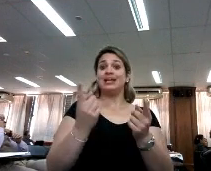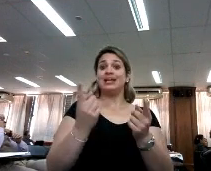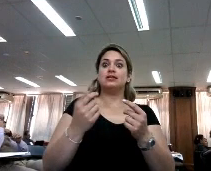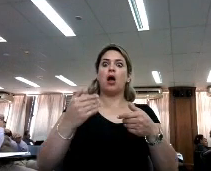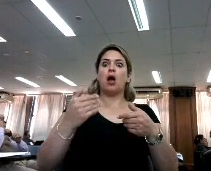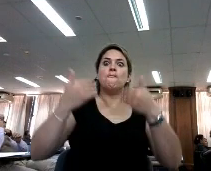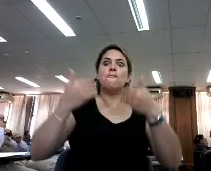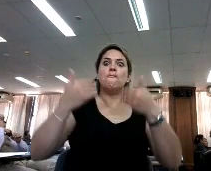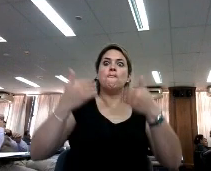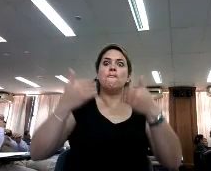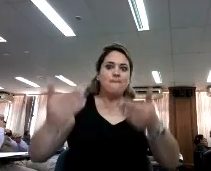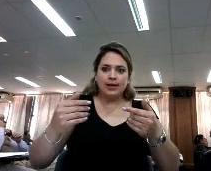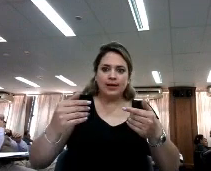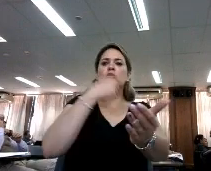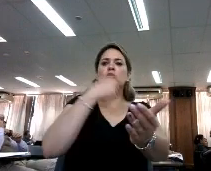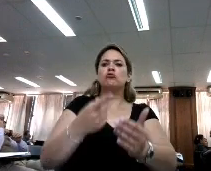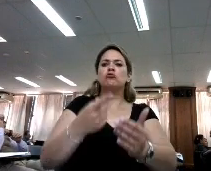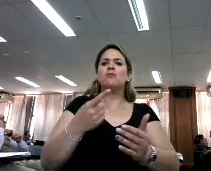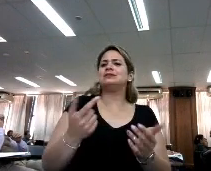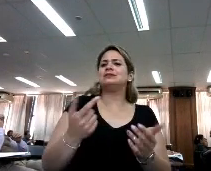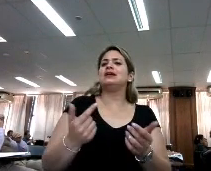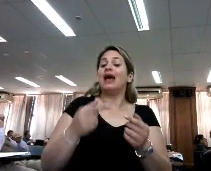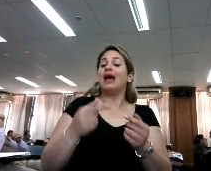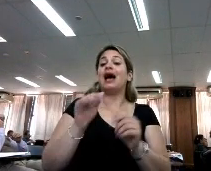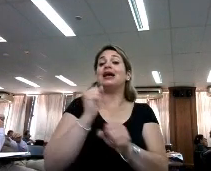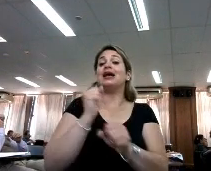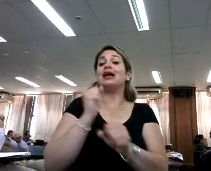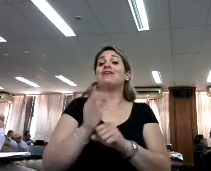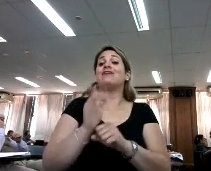más. Hay que acostumbrarse a eso.